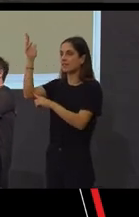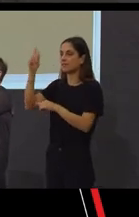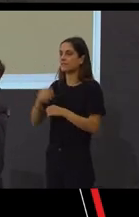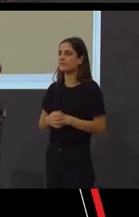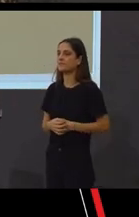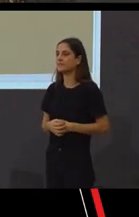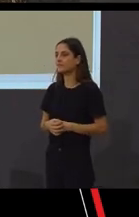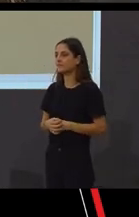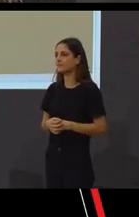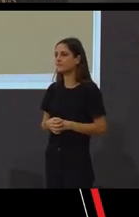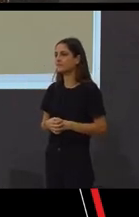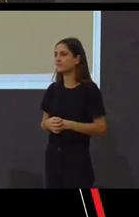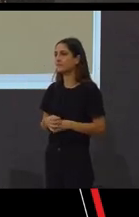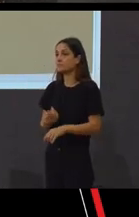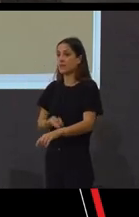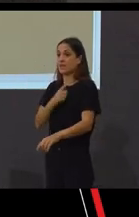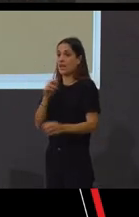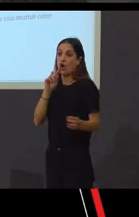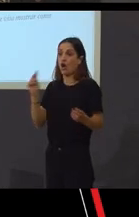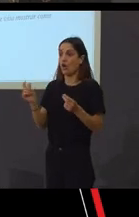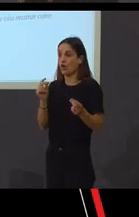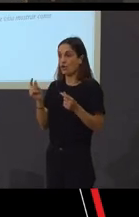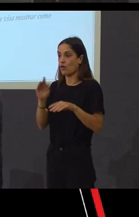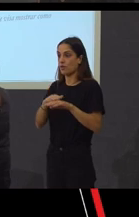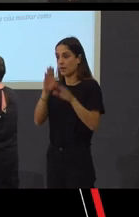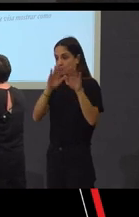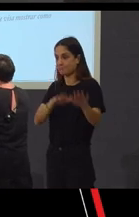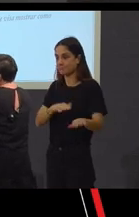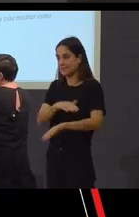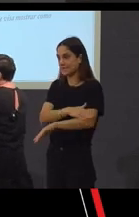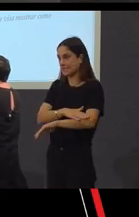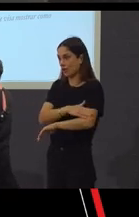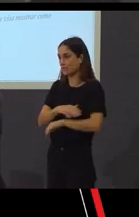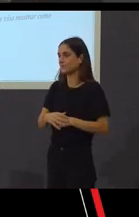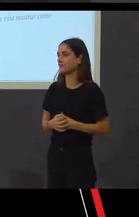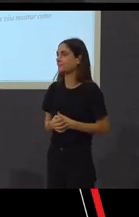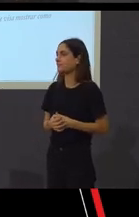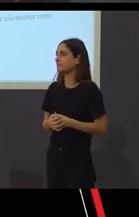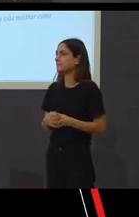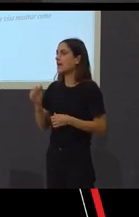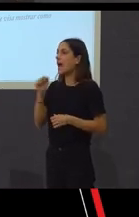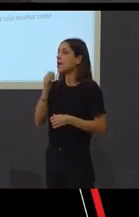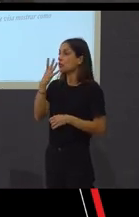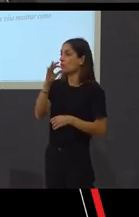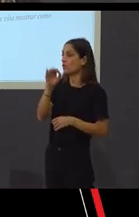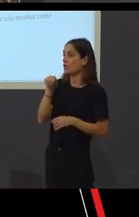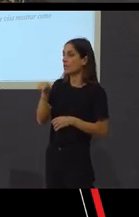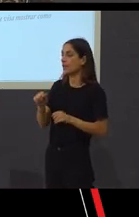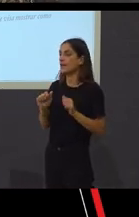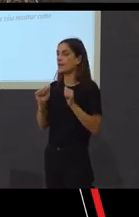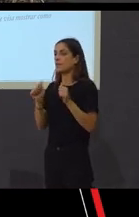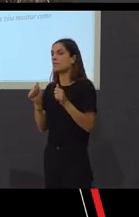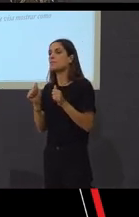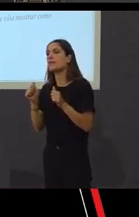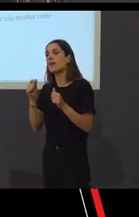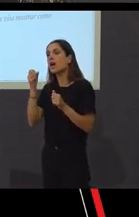Macro Folclore o Servicio do Estado Anos 50, bueno, aquí é donde entra o documental